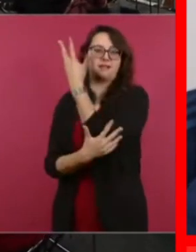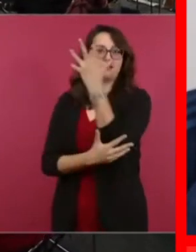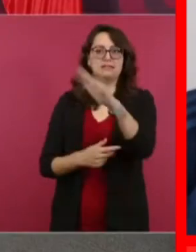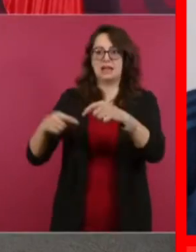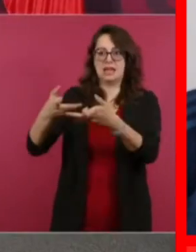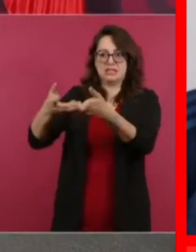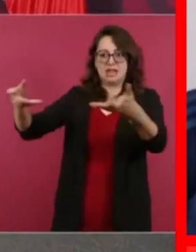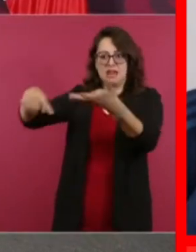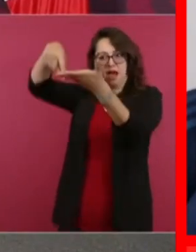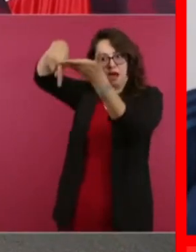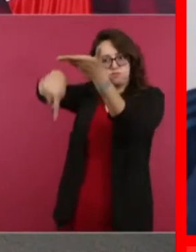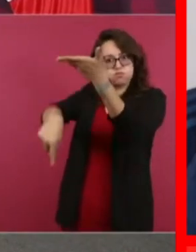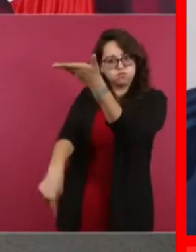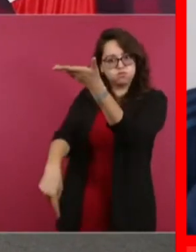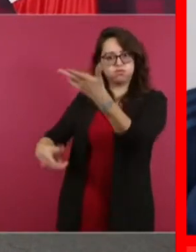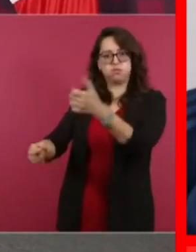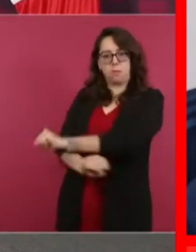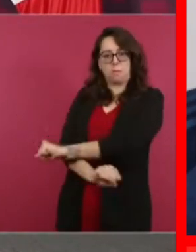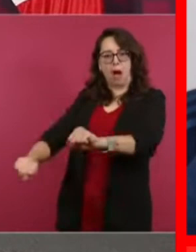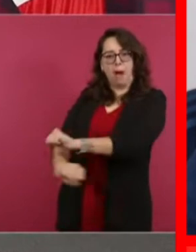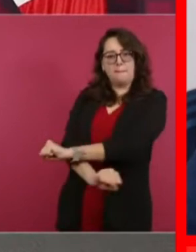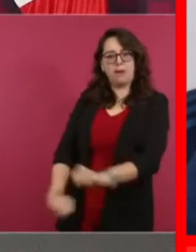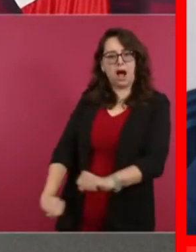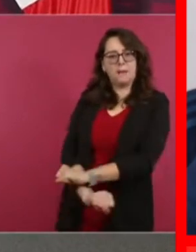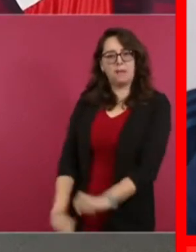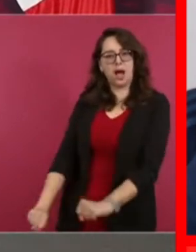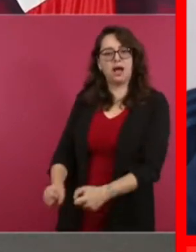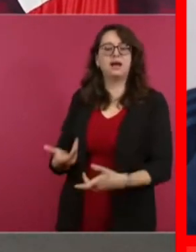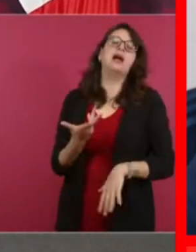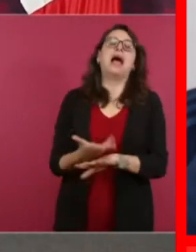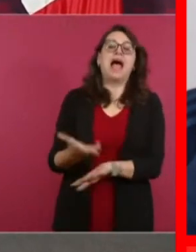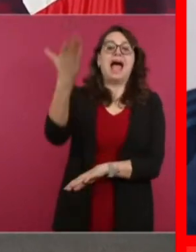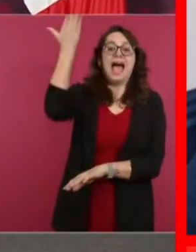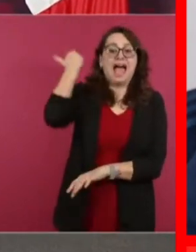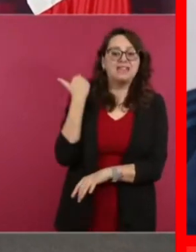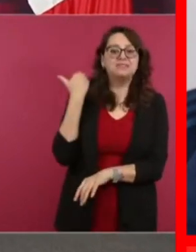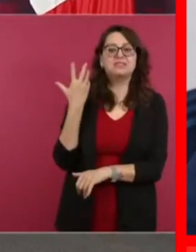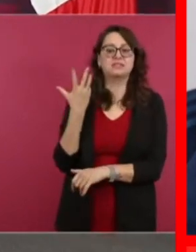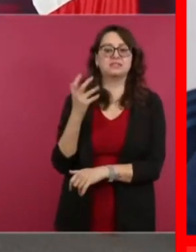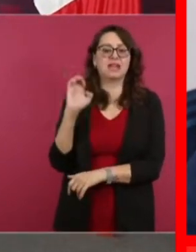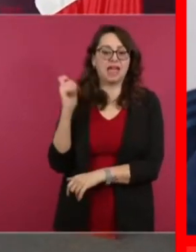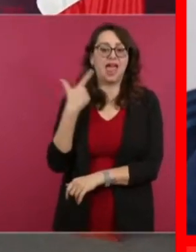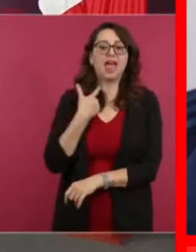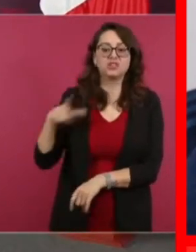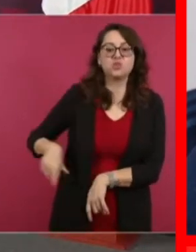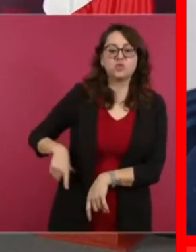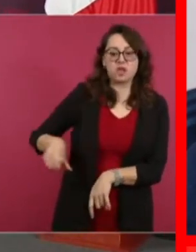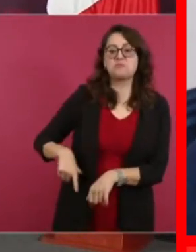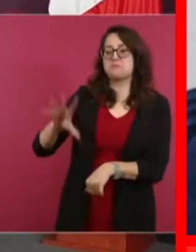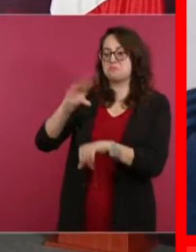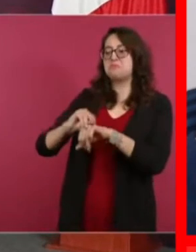que se les dio permiso de manera indebida para explotar